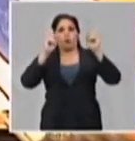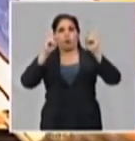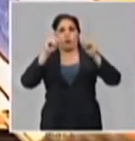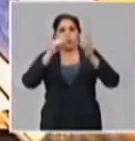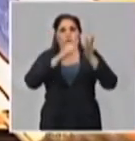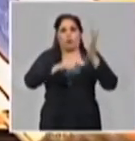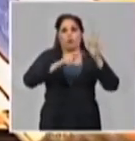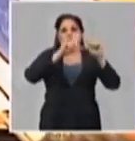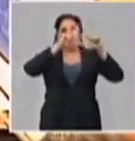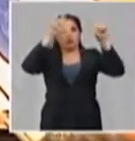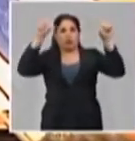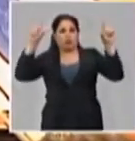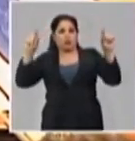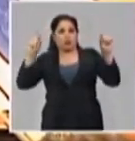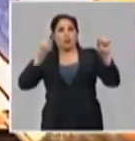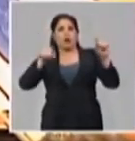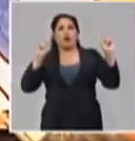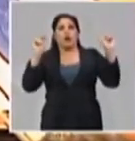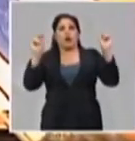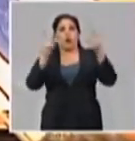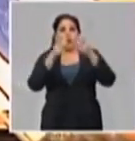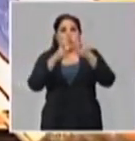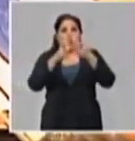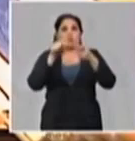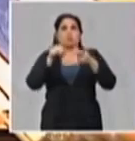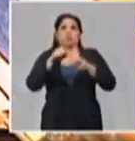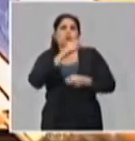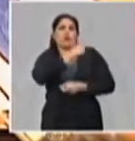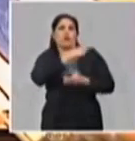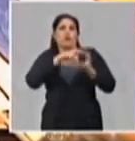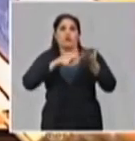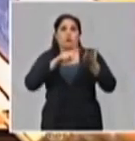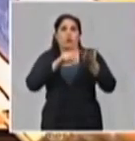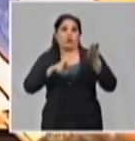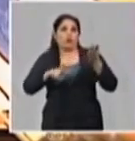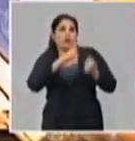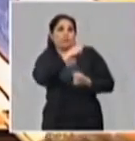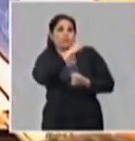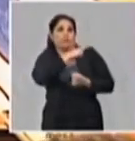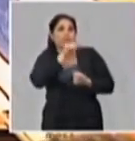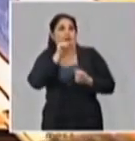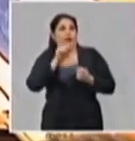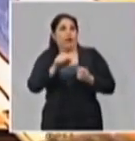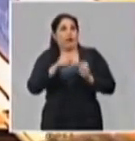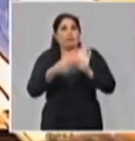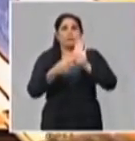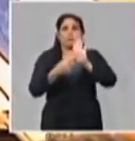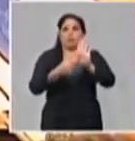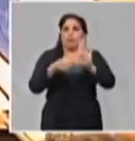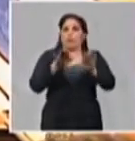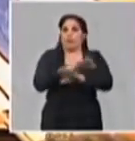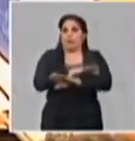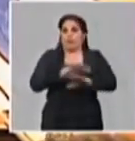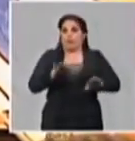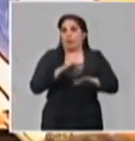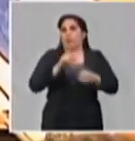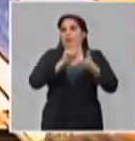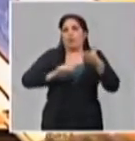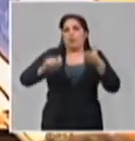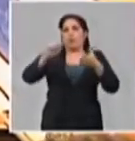para reunirnos con los dirigentes provinciales y municipales, presentarles ya de primera mano